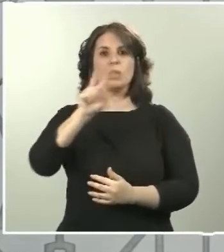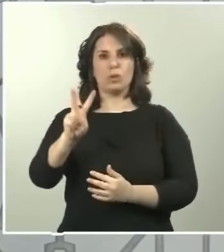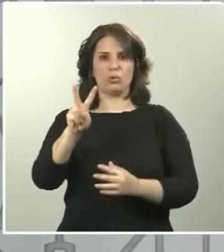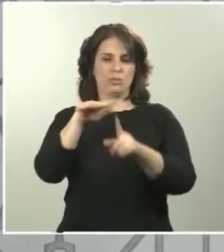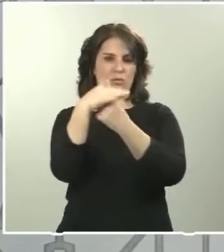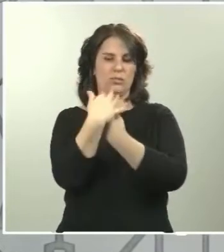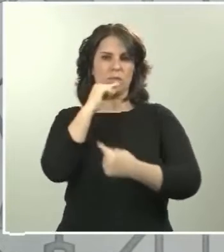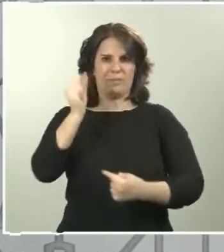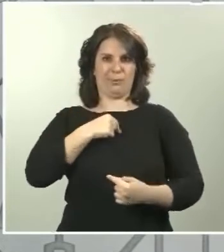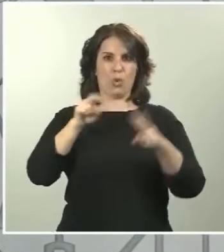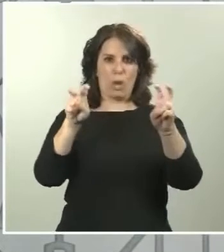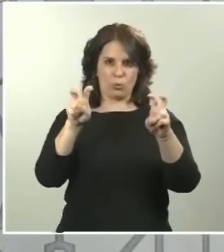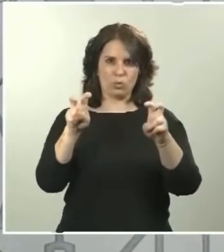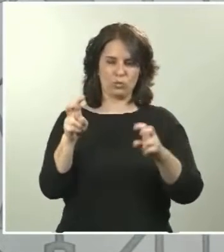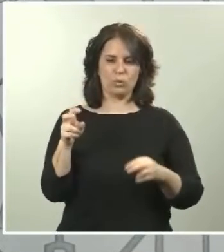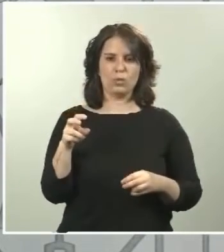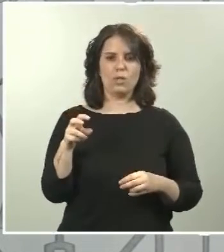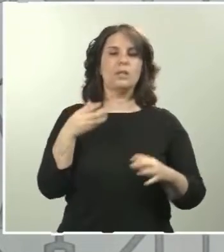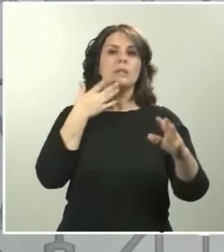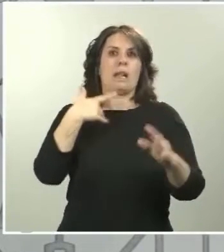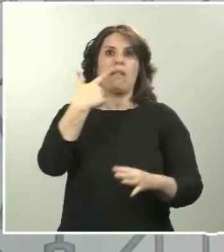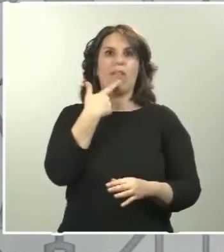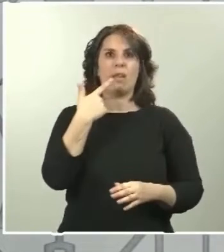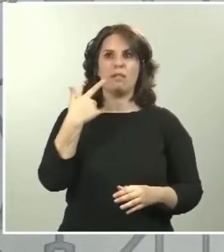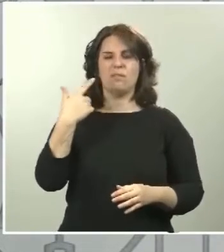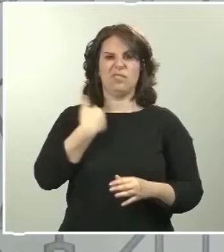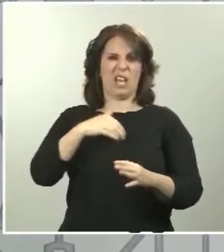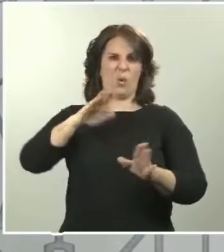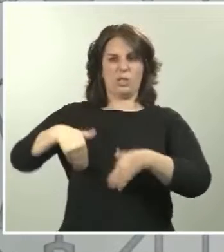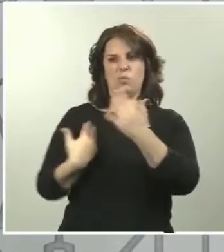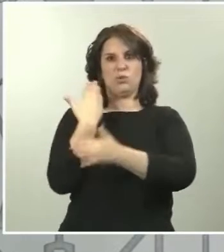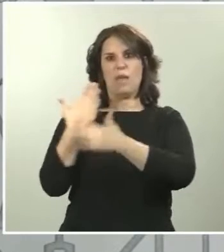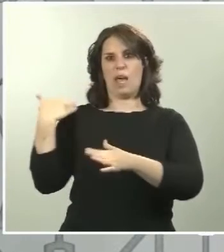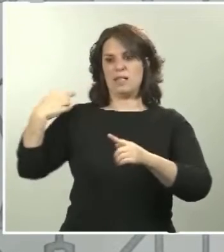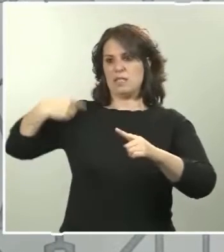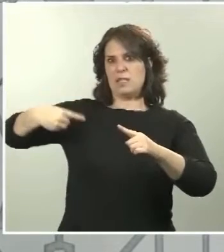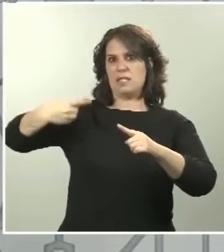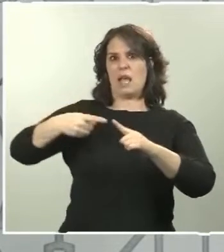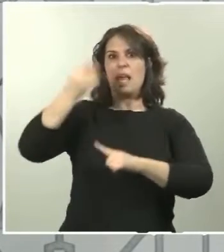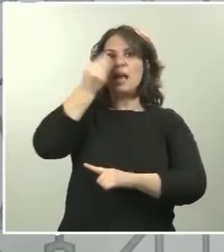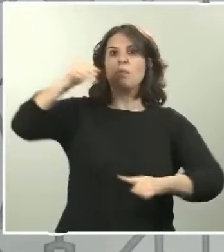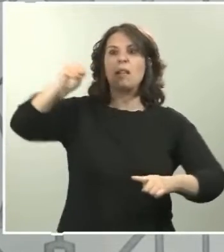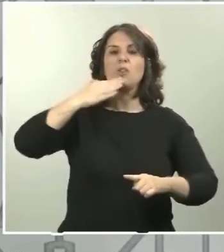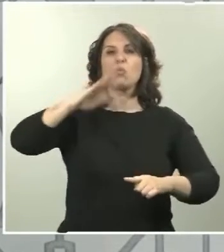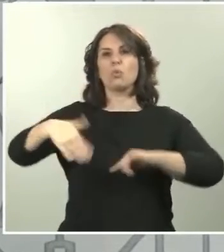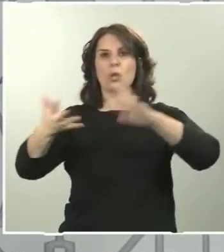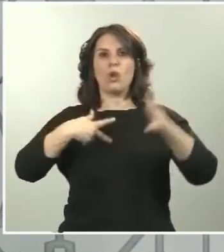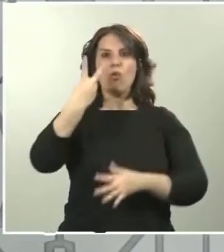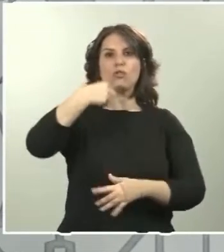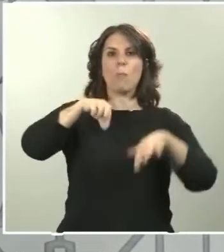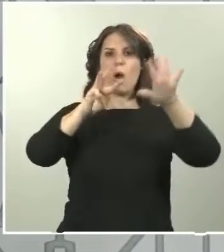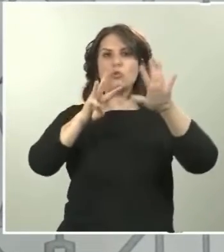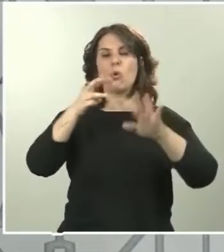representan un incremento, como veníamos observando en estos días anteriores, de alrededor del 2.8 o 2.9%.